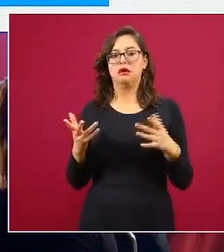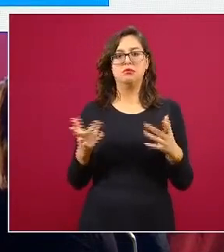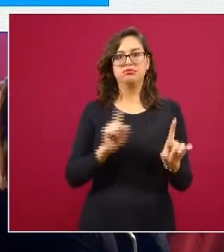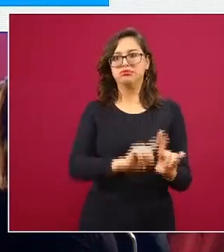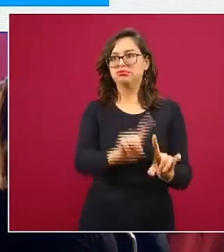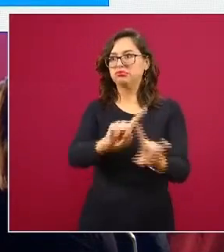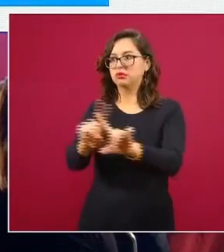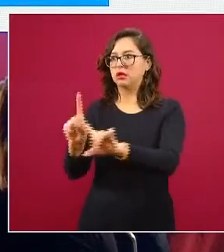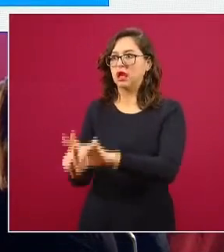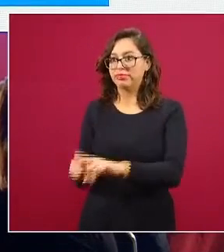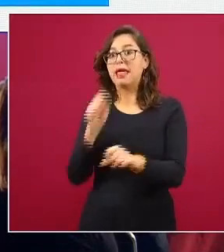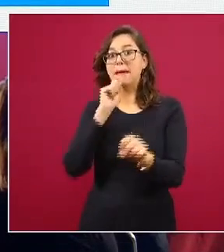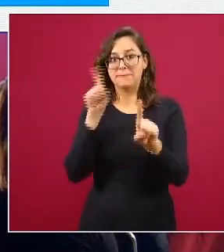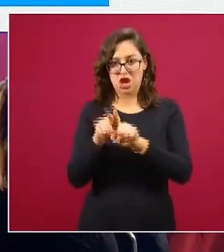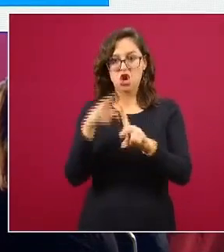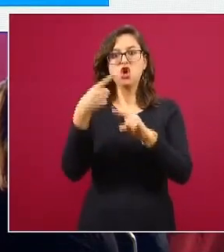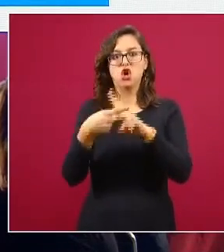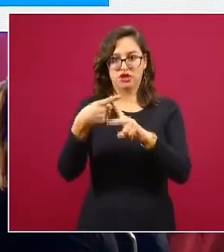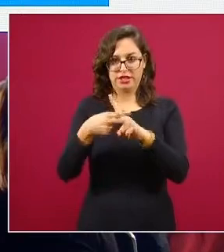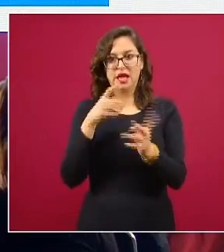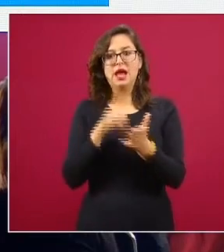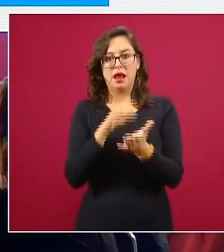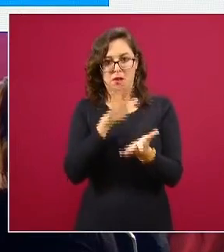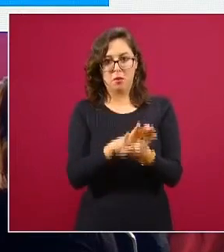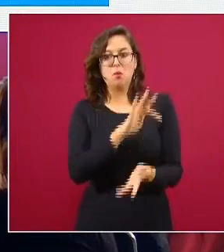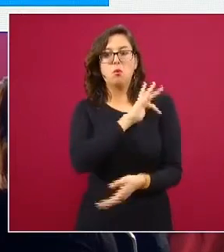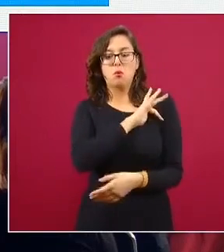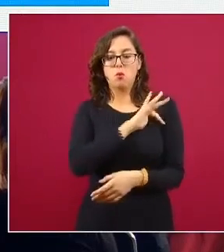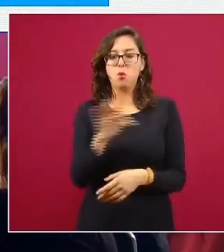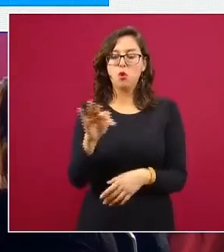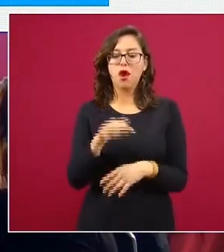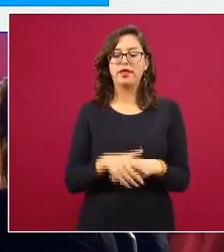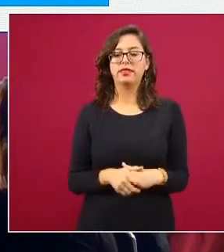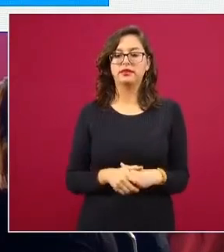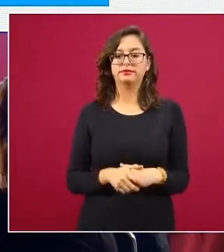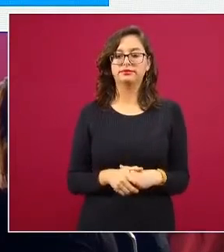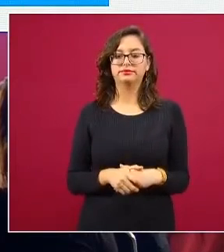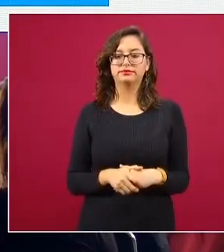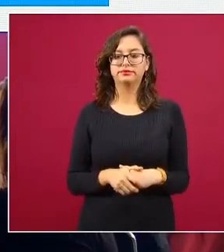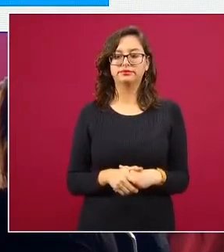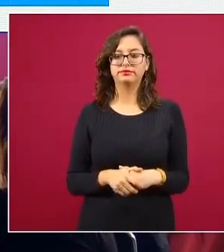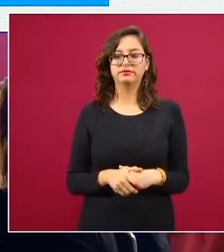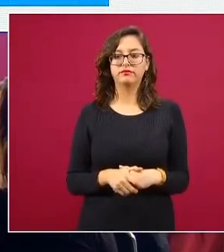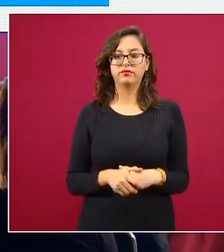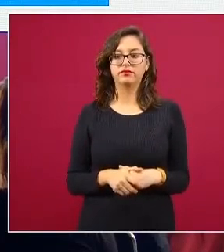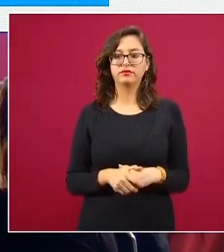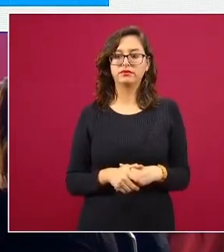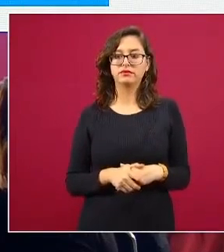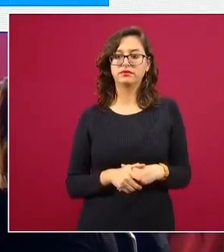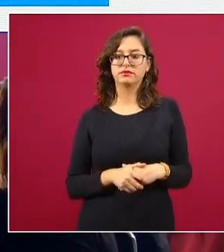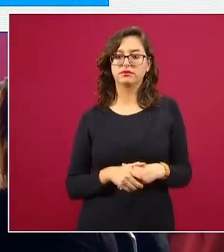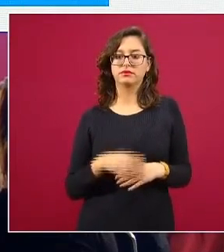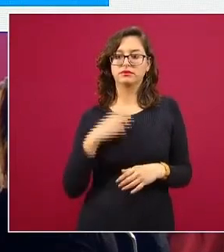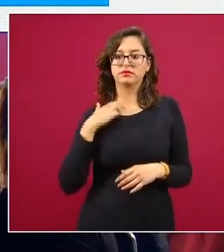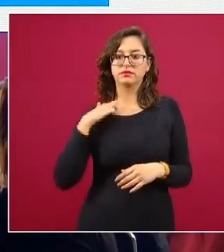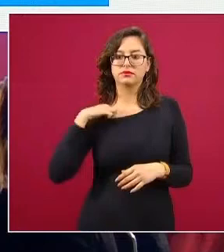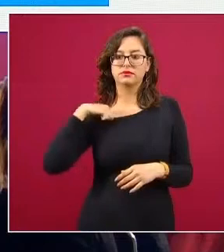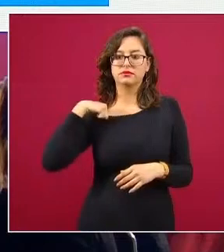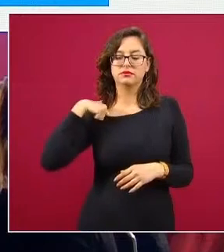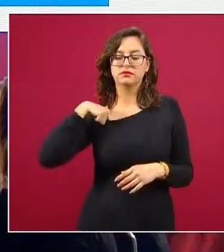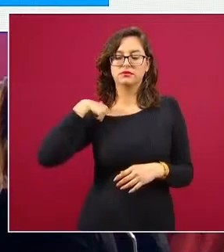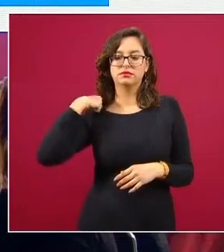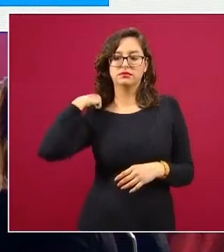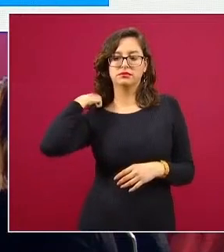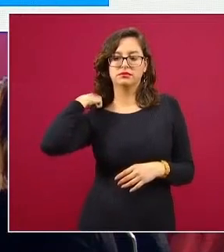etcétera el exceso de mortalidad permite caracterizar mejor la